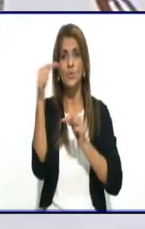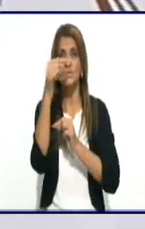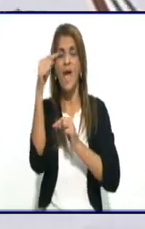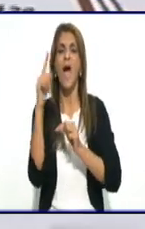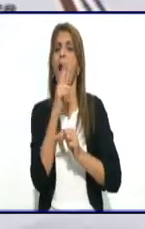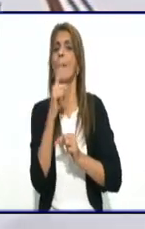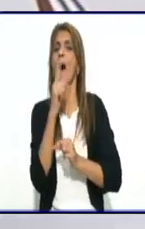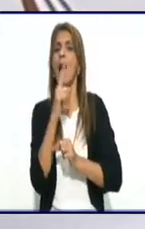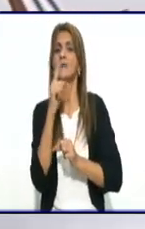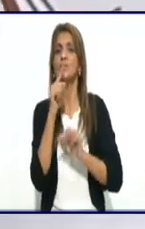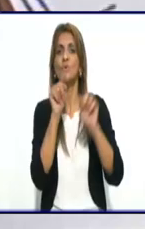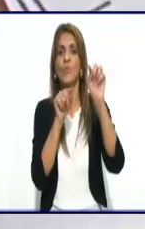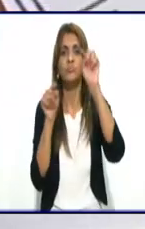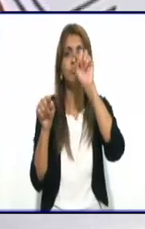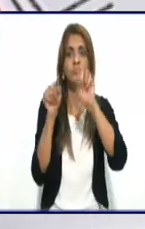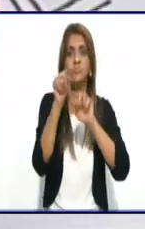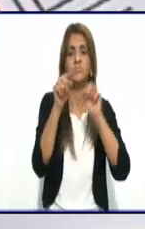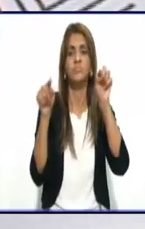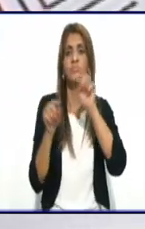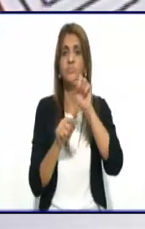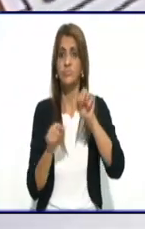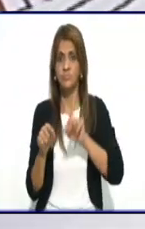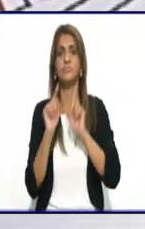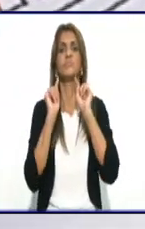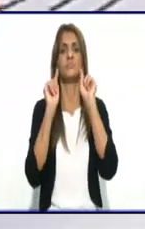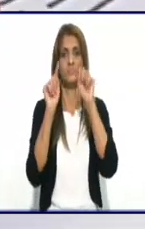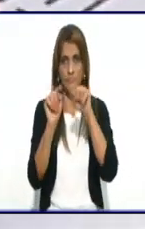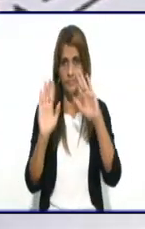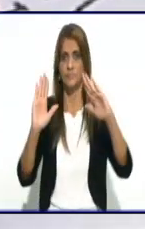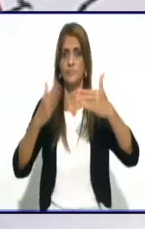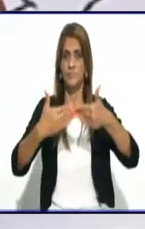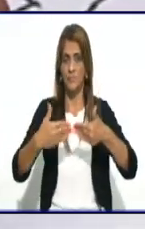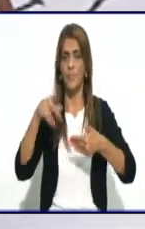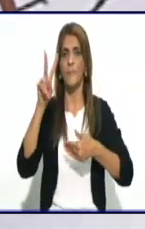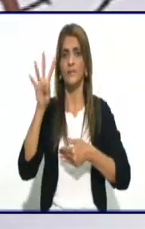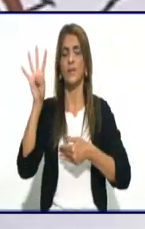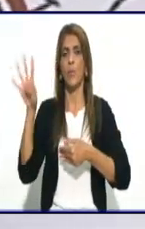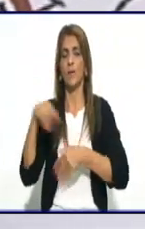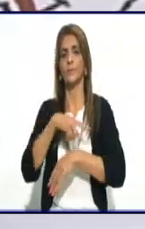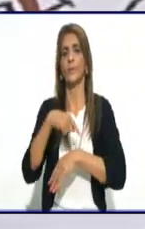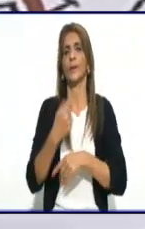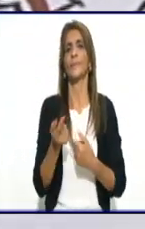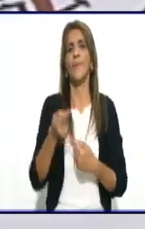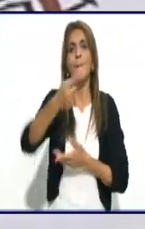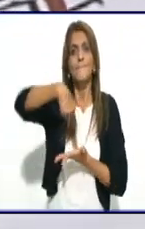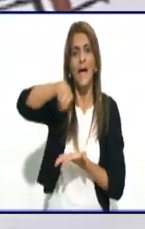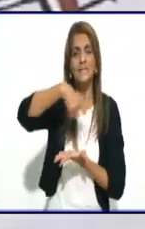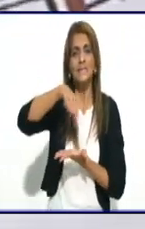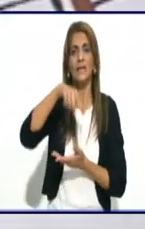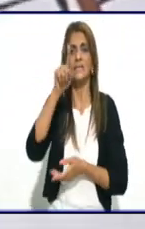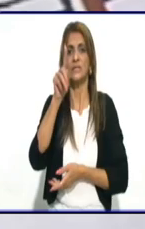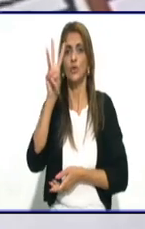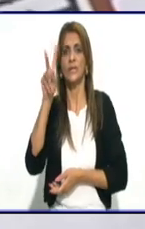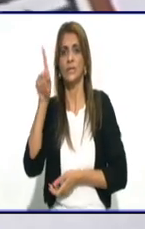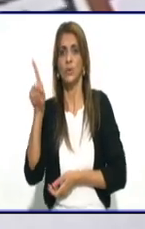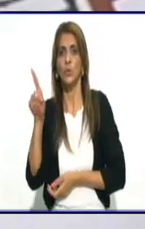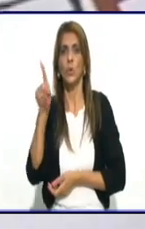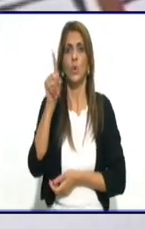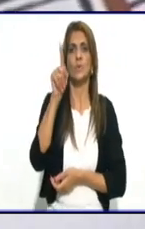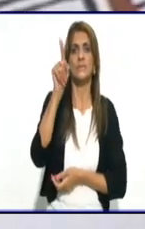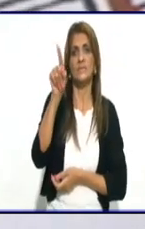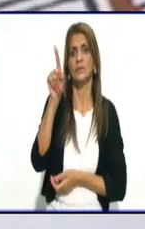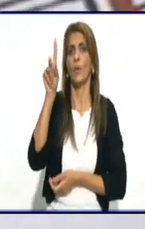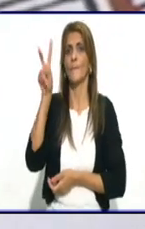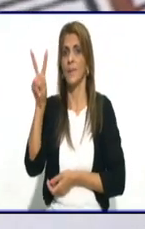el territorio que queda dentro de ellos, manzanas 131, 130 y 129 son las que entonces